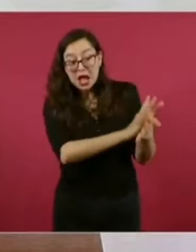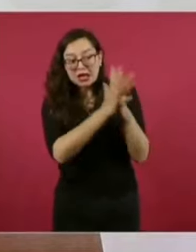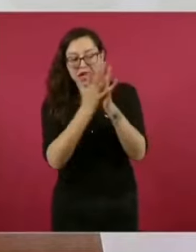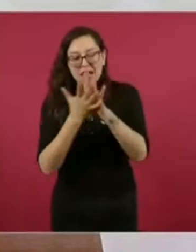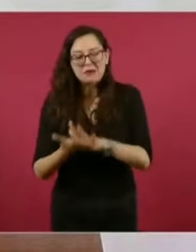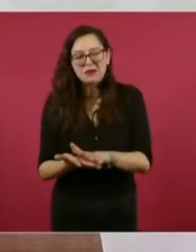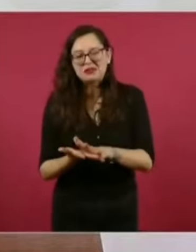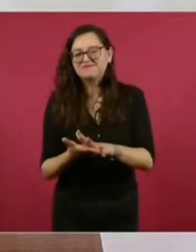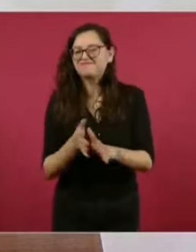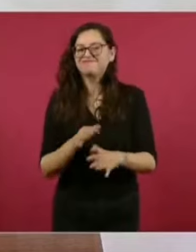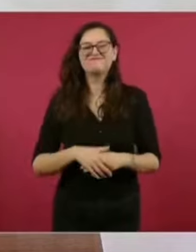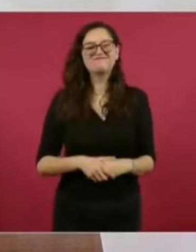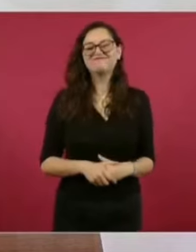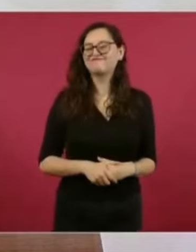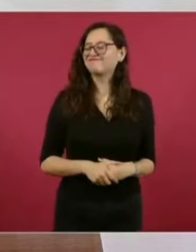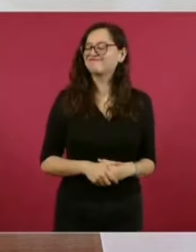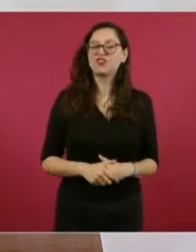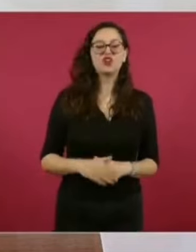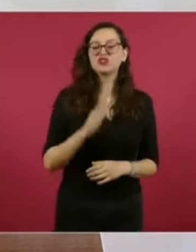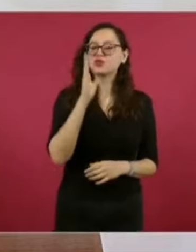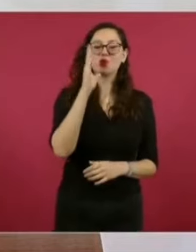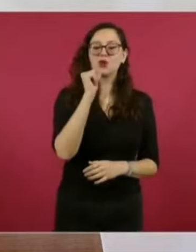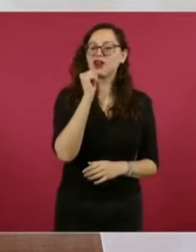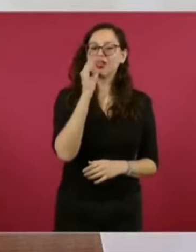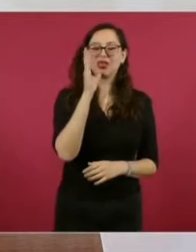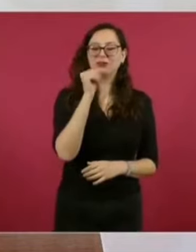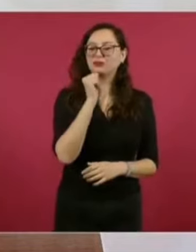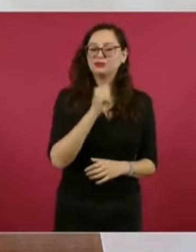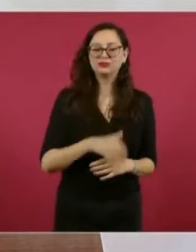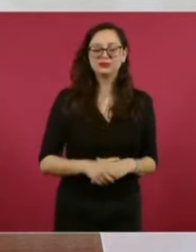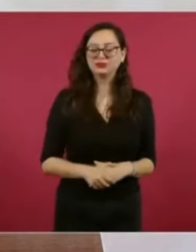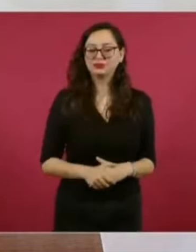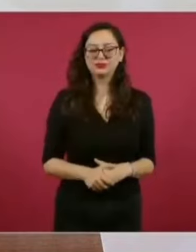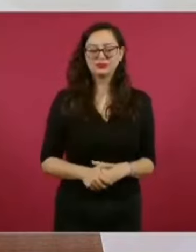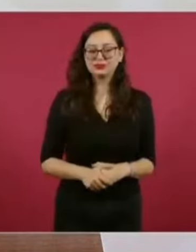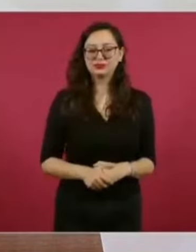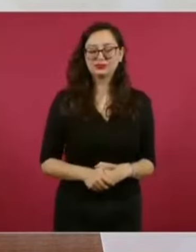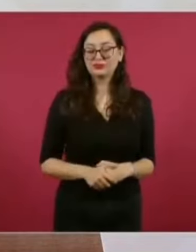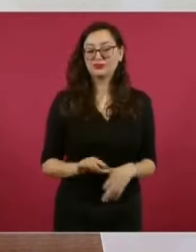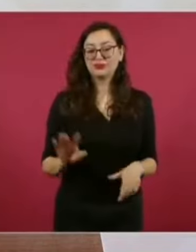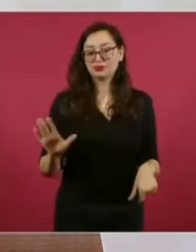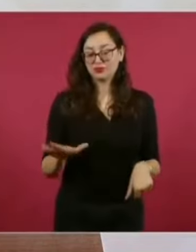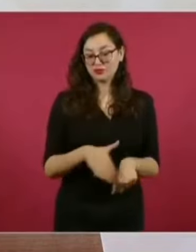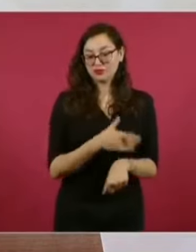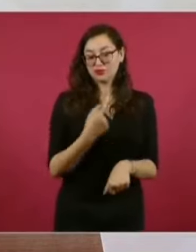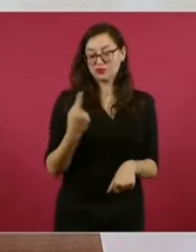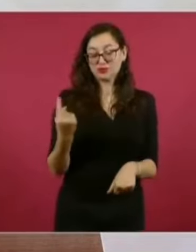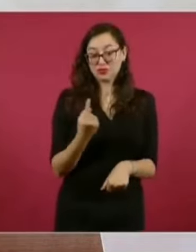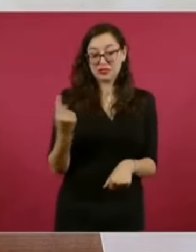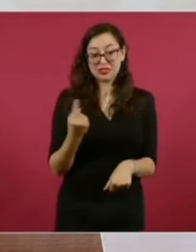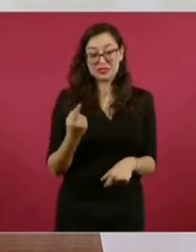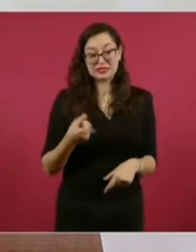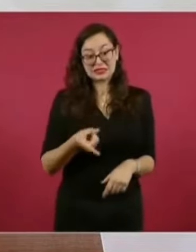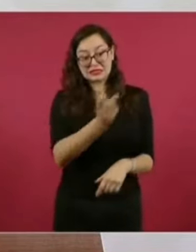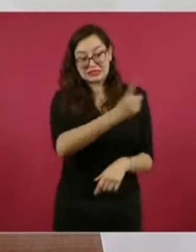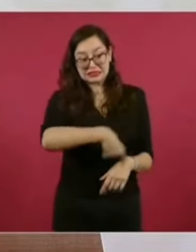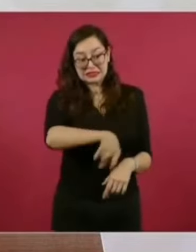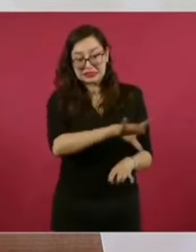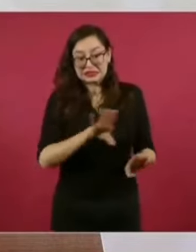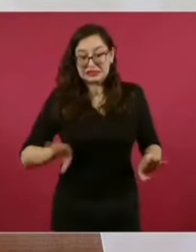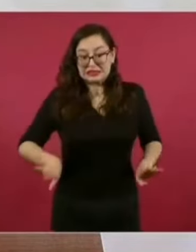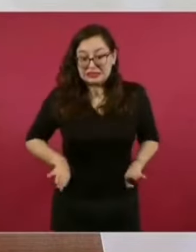esa es su